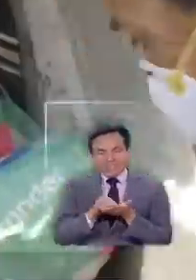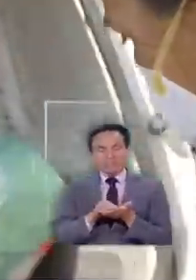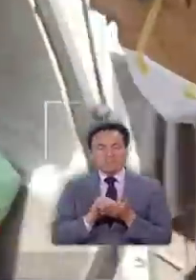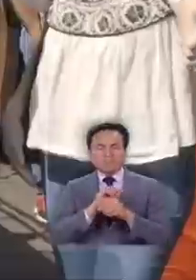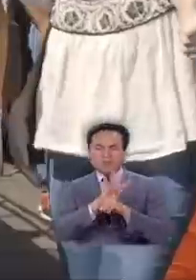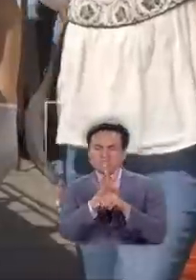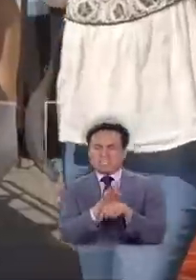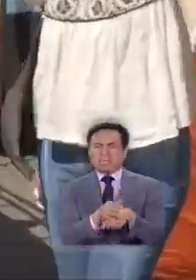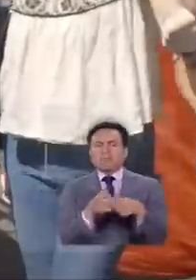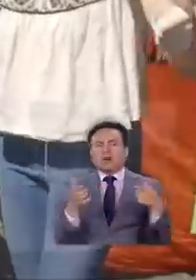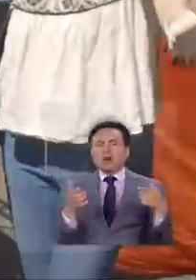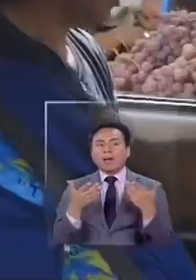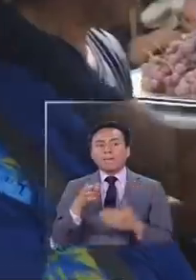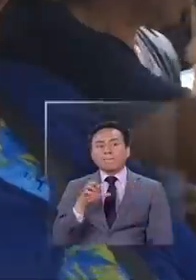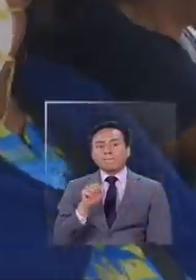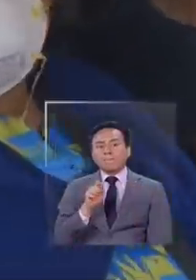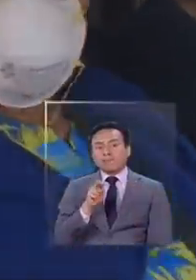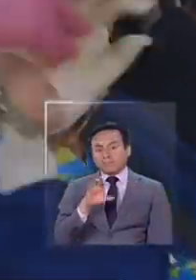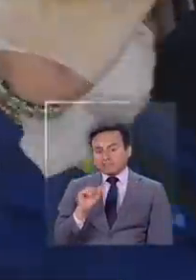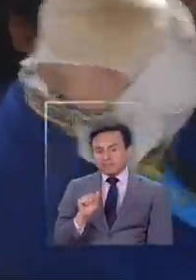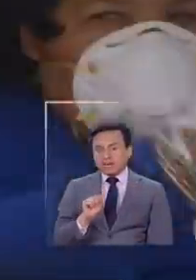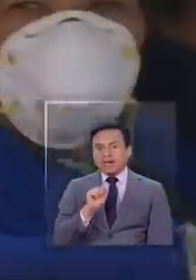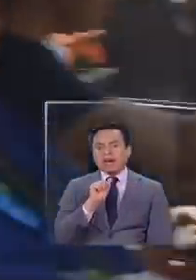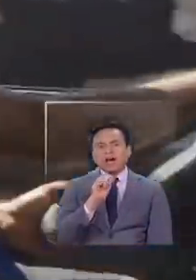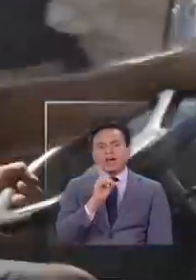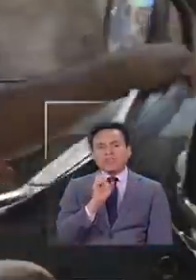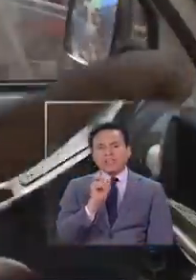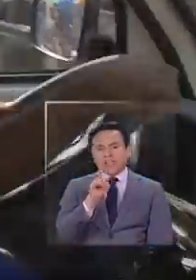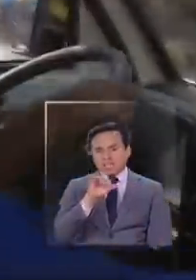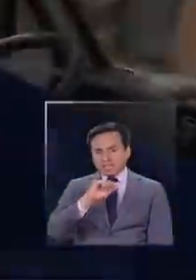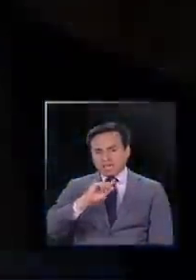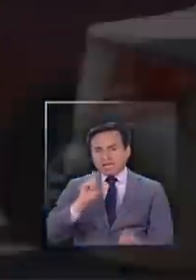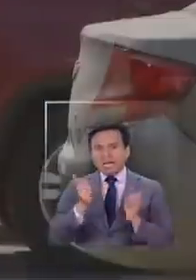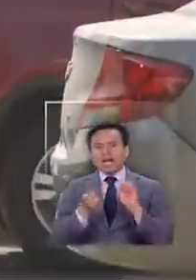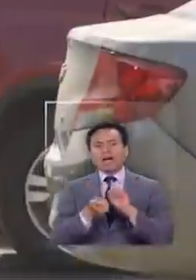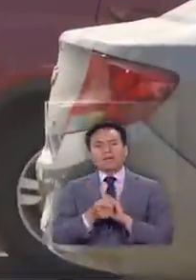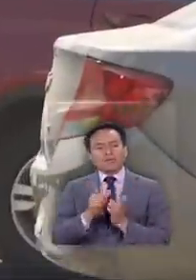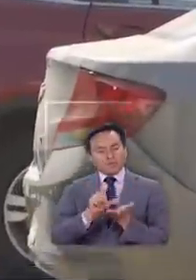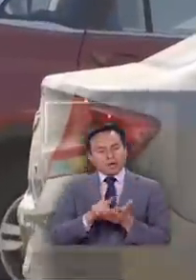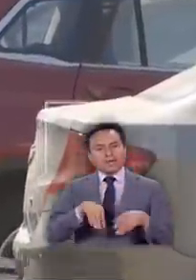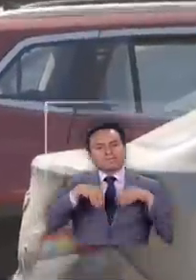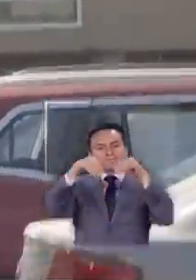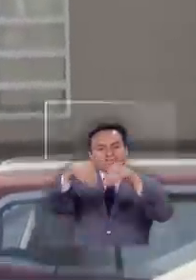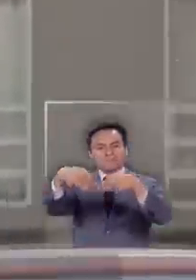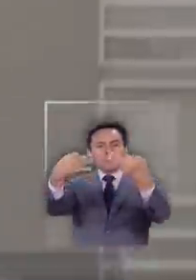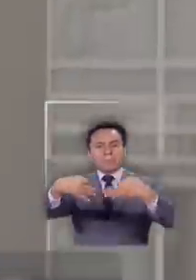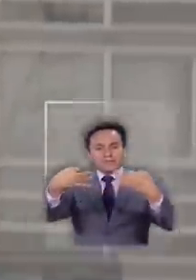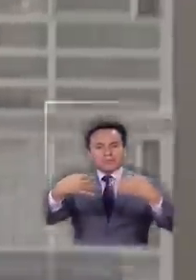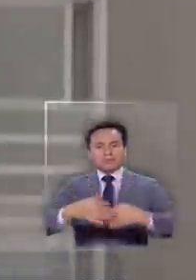pandemia Patricia y Adelina hicieron el cambio a un lugar más seguro